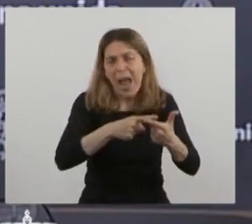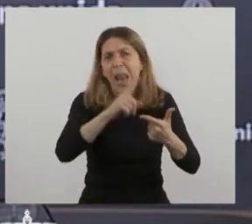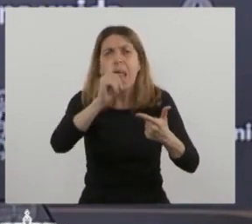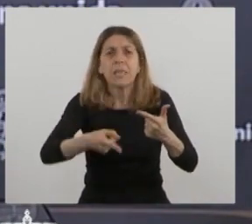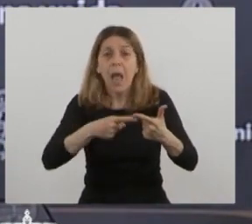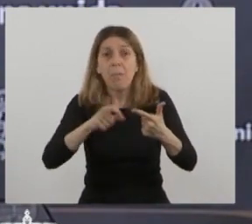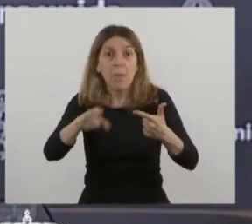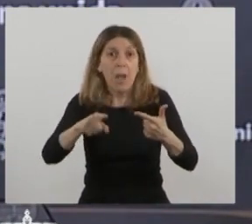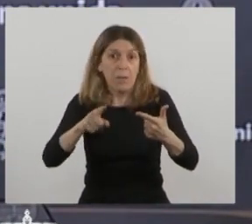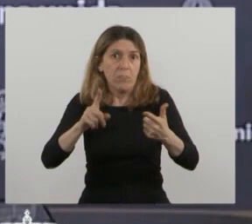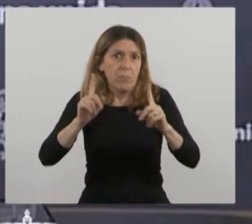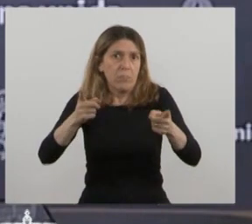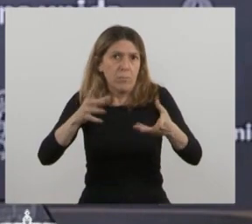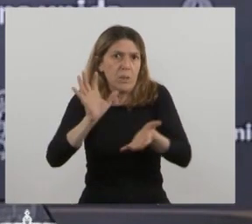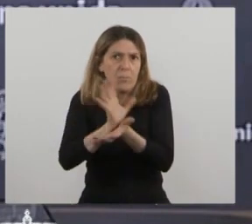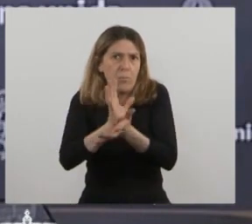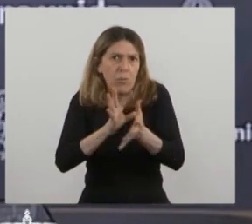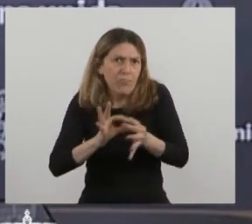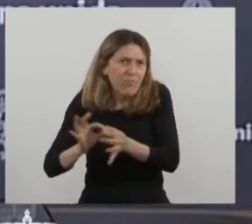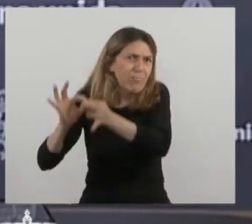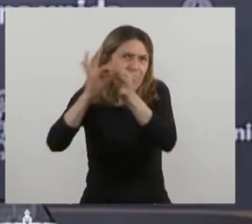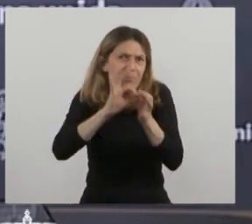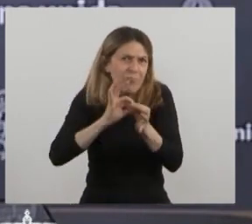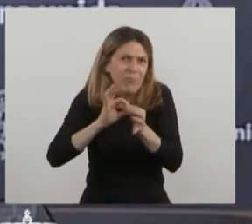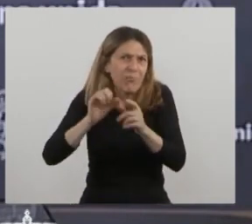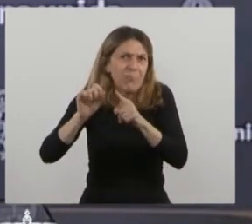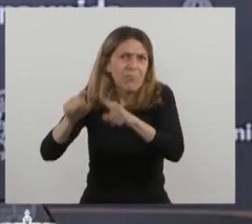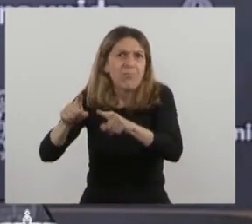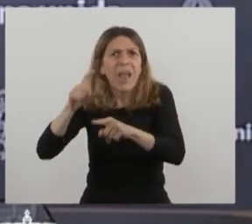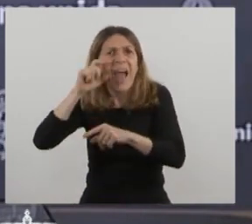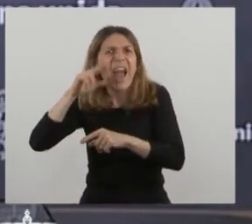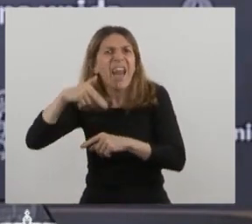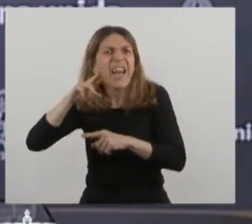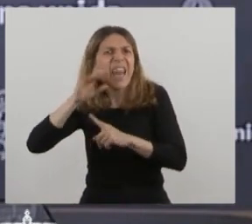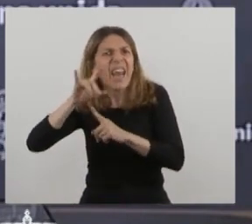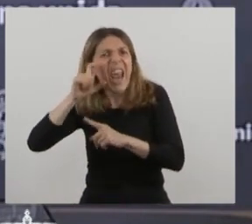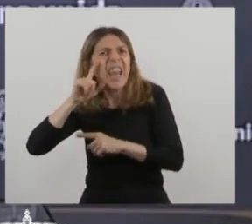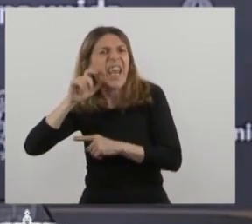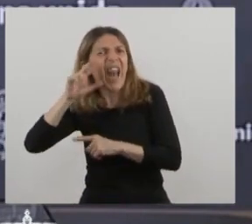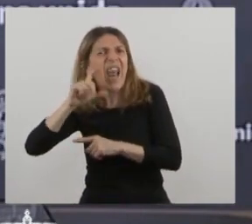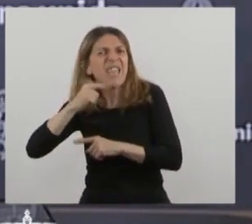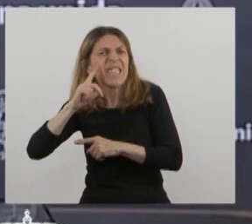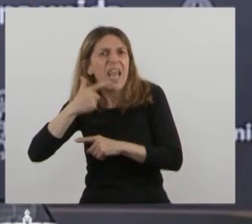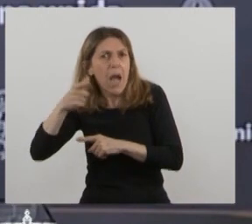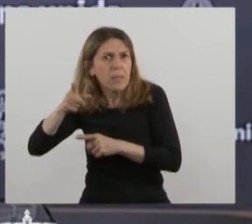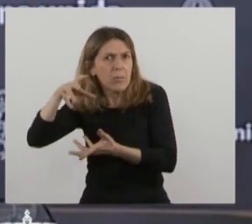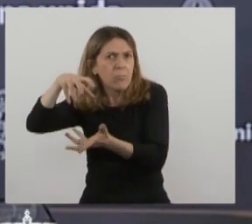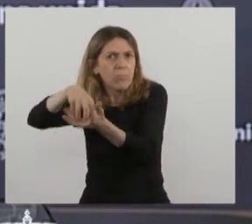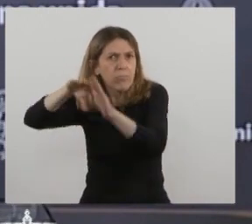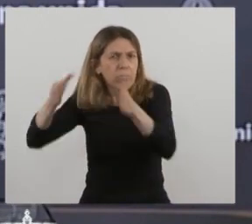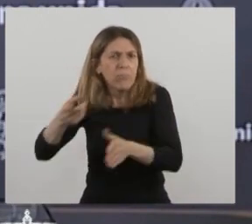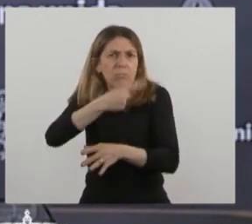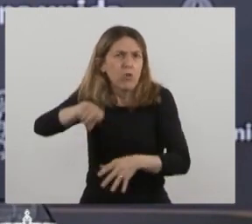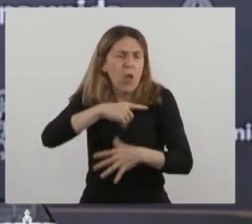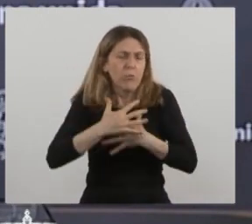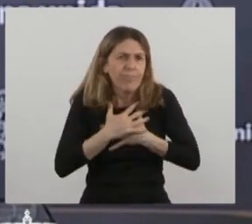y de la institucionalidad construida, primero por Enrique Iglesias, siempre es uruguayo que tanto queremos todos, y